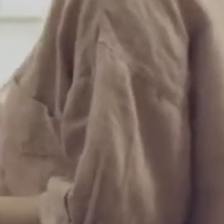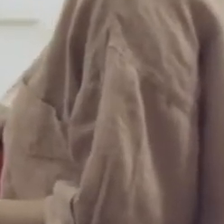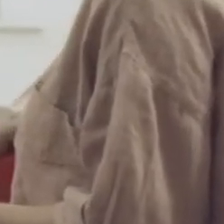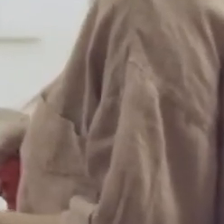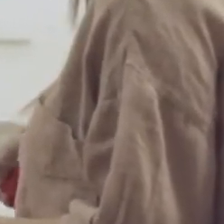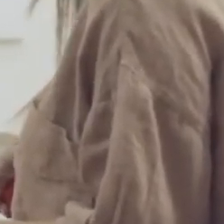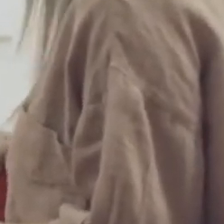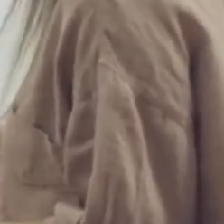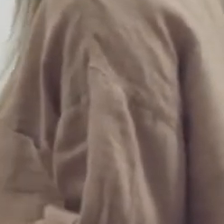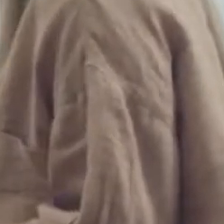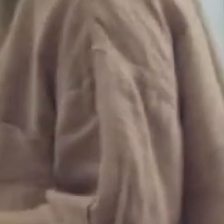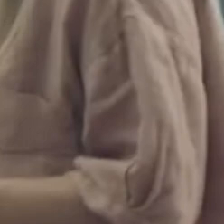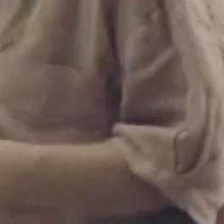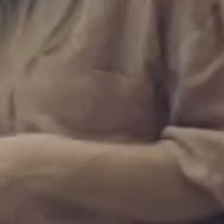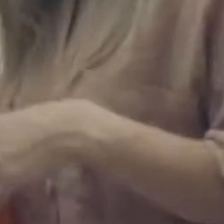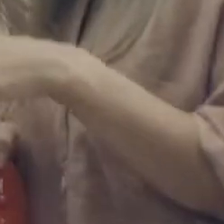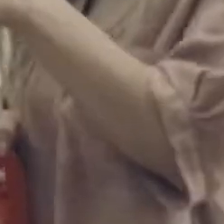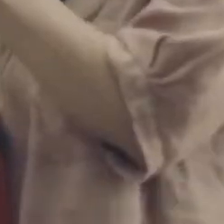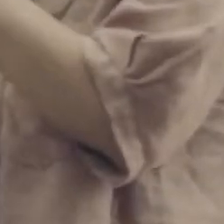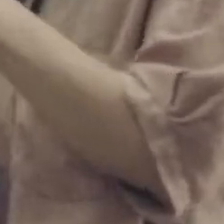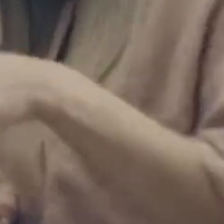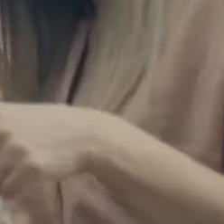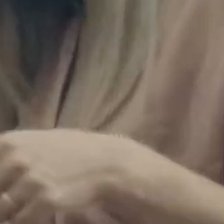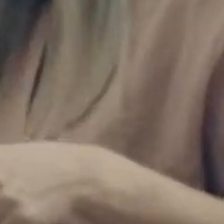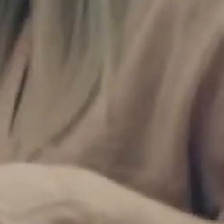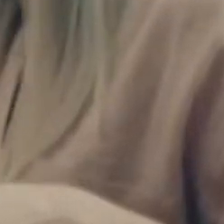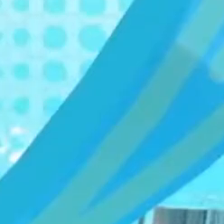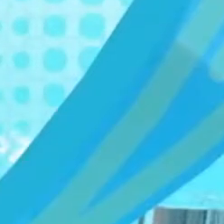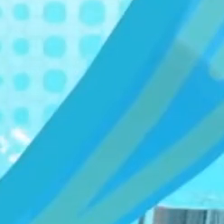víveres. Banco Popular y de Desarrollo Comunal